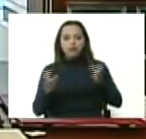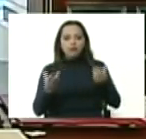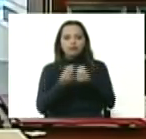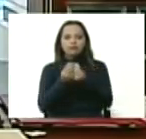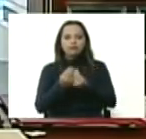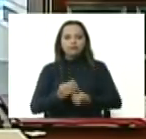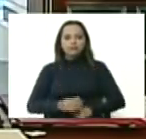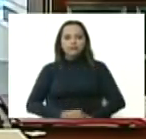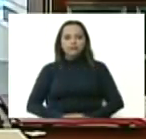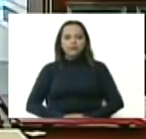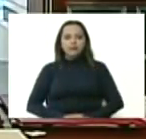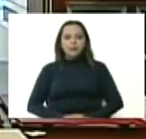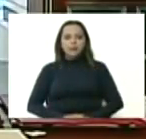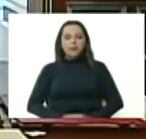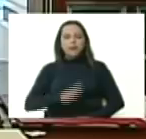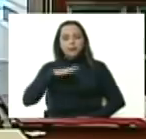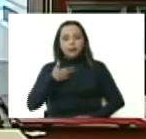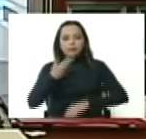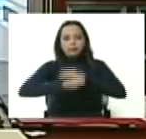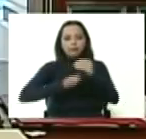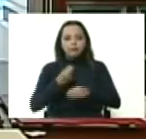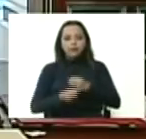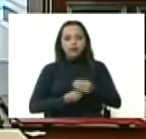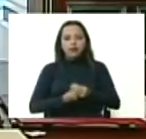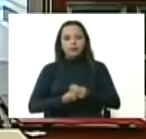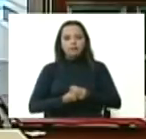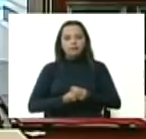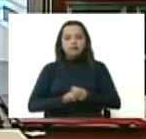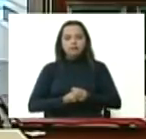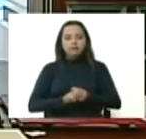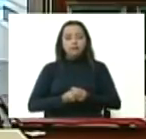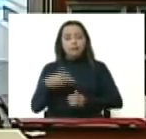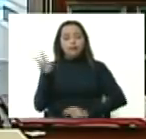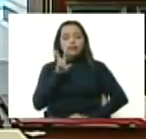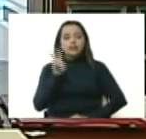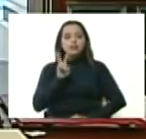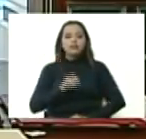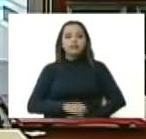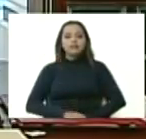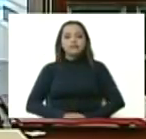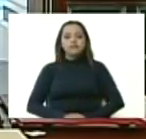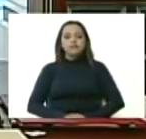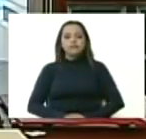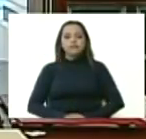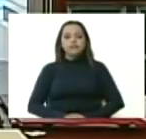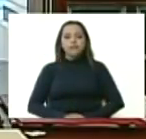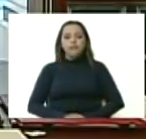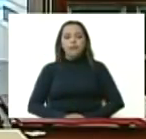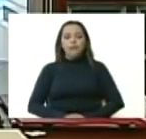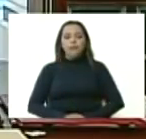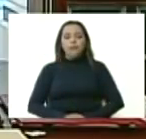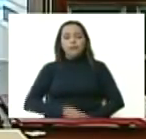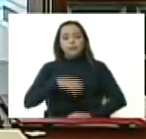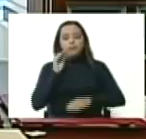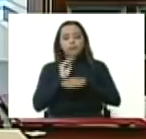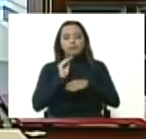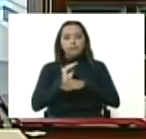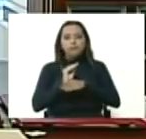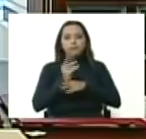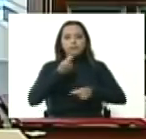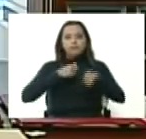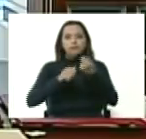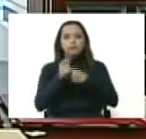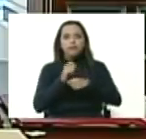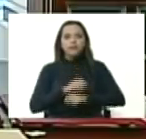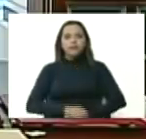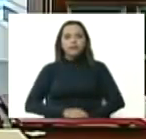a producir por Venezuela por la prosperidad económica a